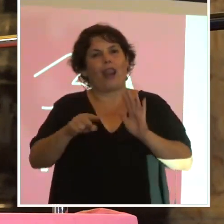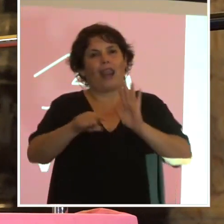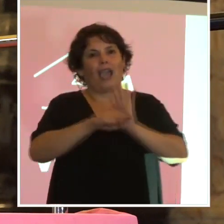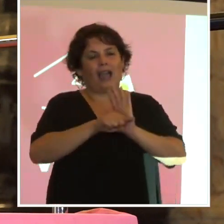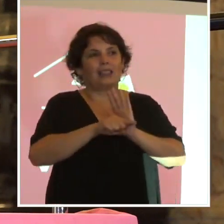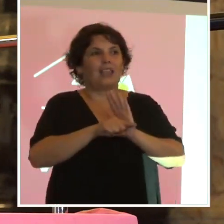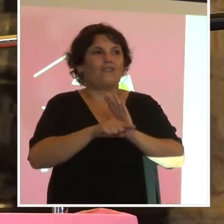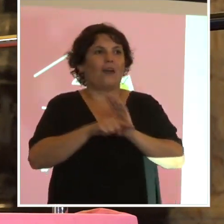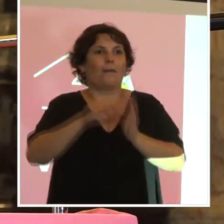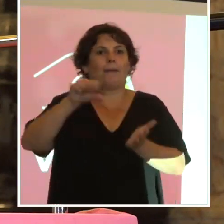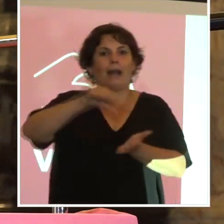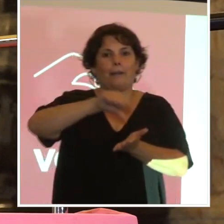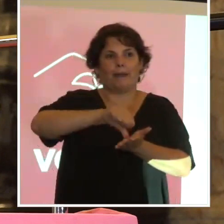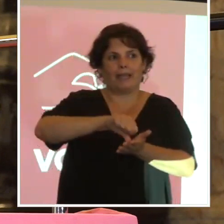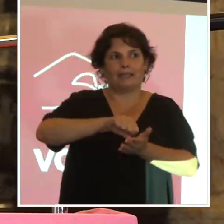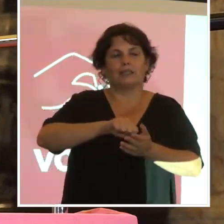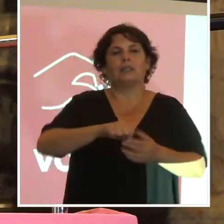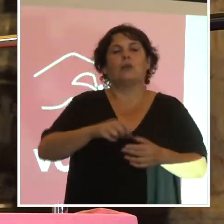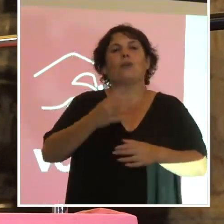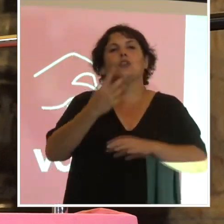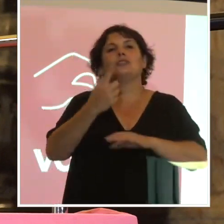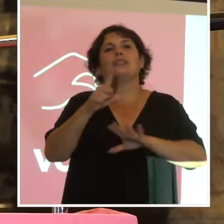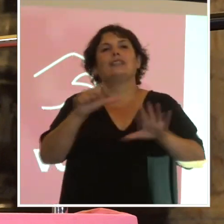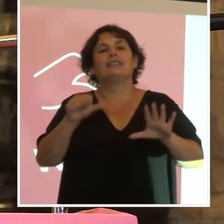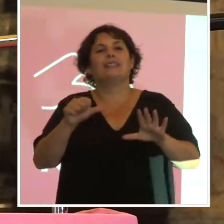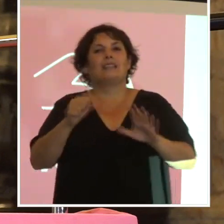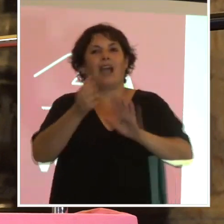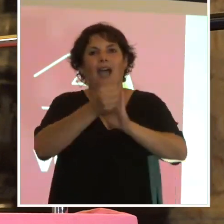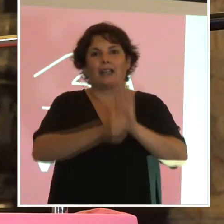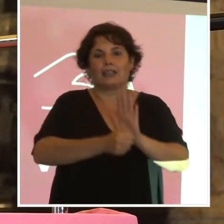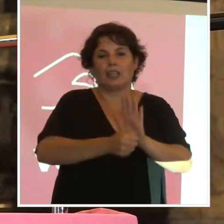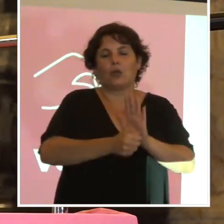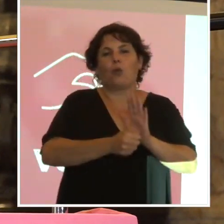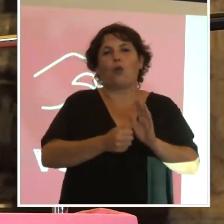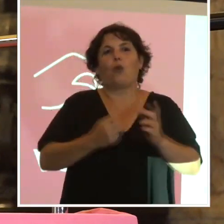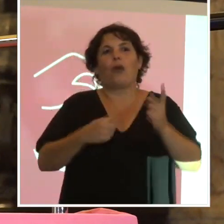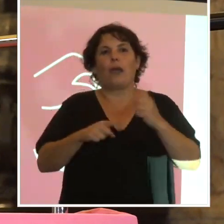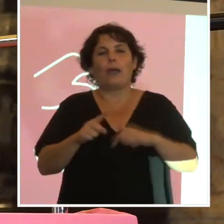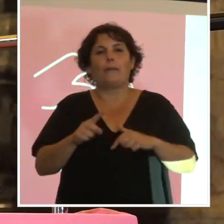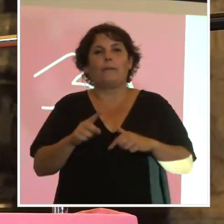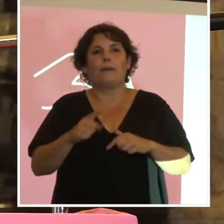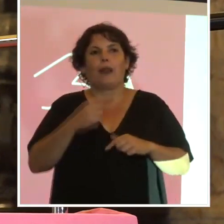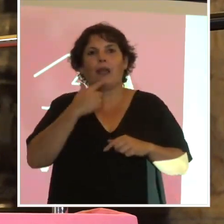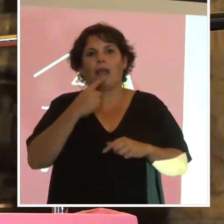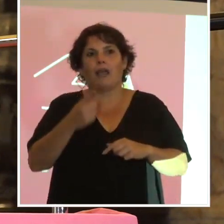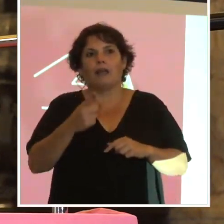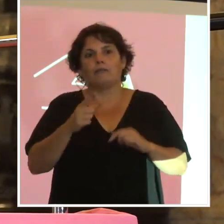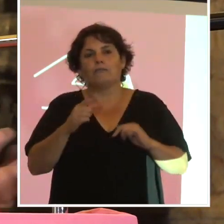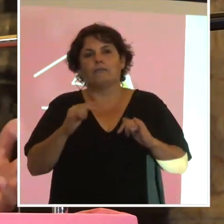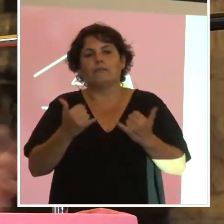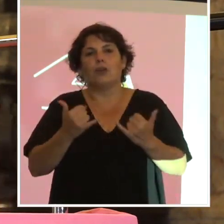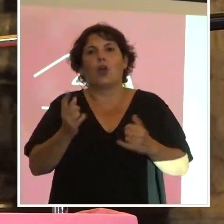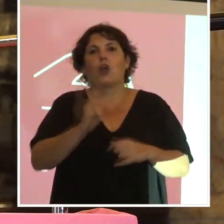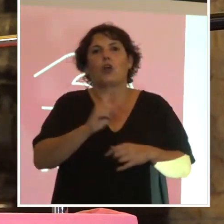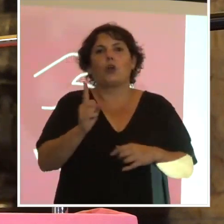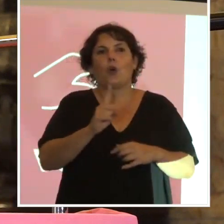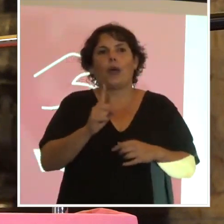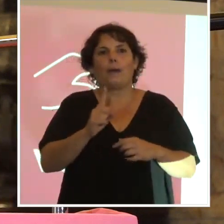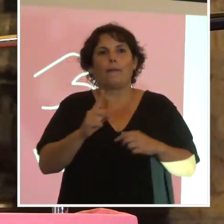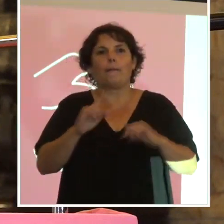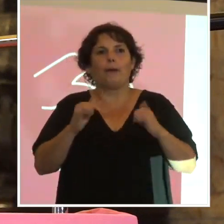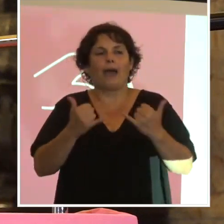país, 476 artículos es para un Estado Nacional naciente, no para uno que tiene